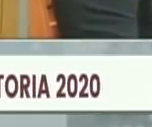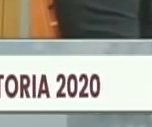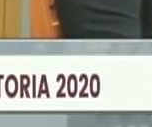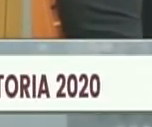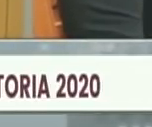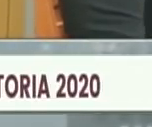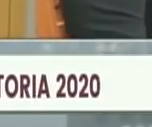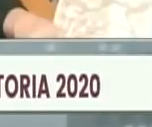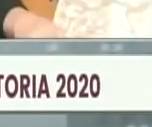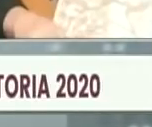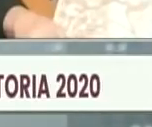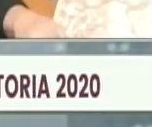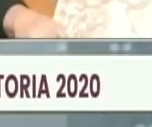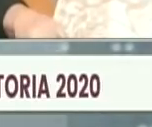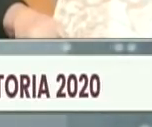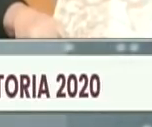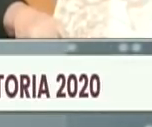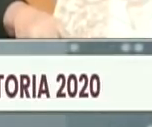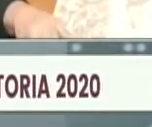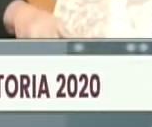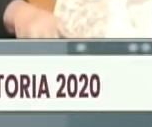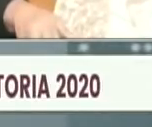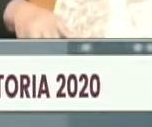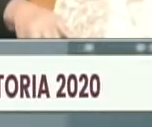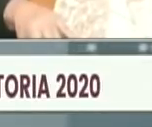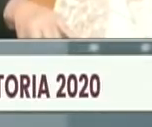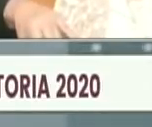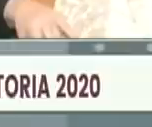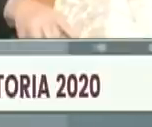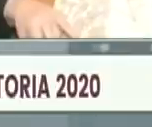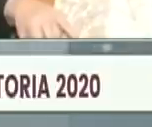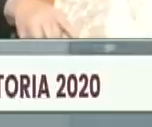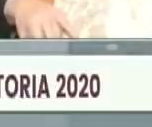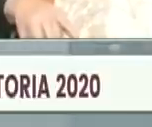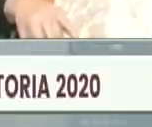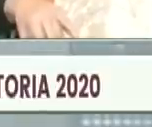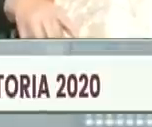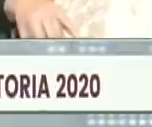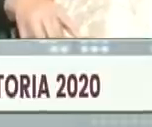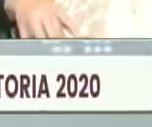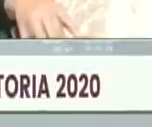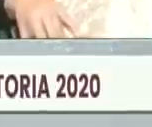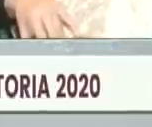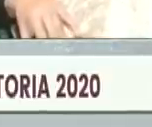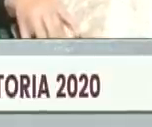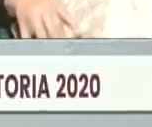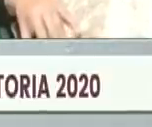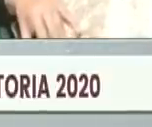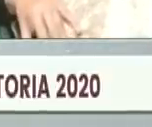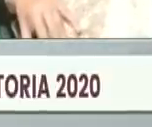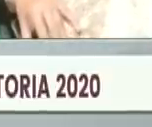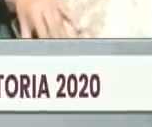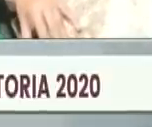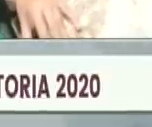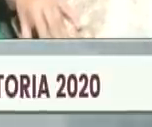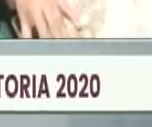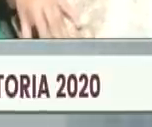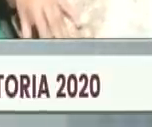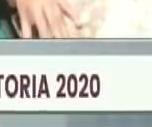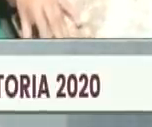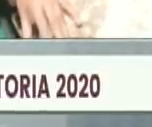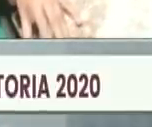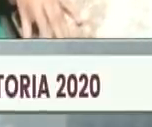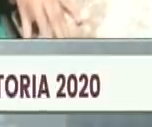de investigación en el área de la historiografía de gran relevancia y de gran interés para todo